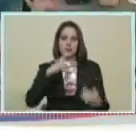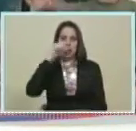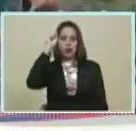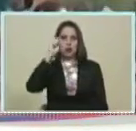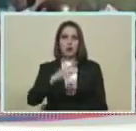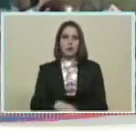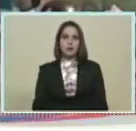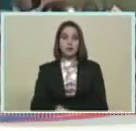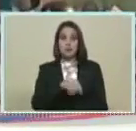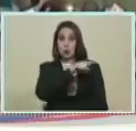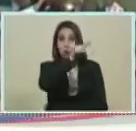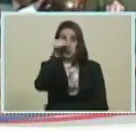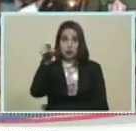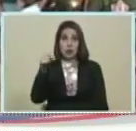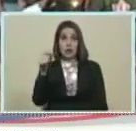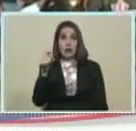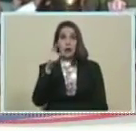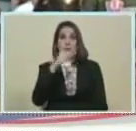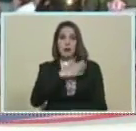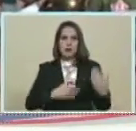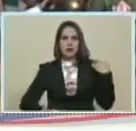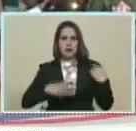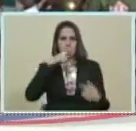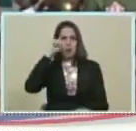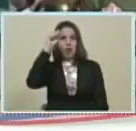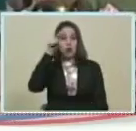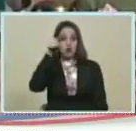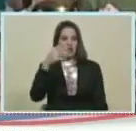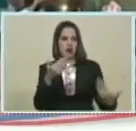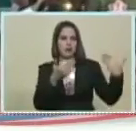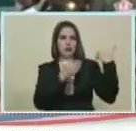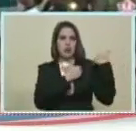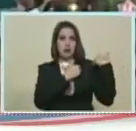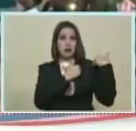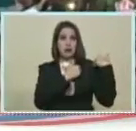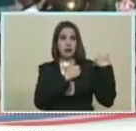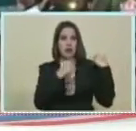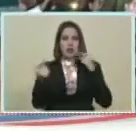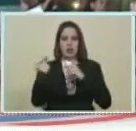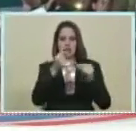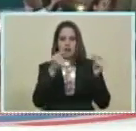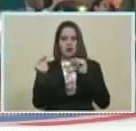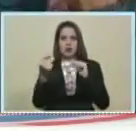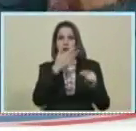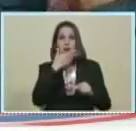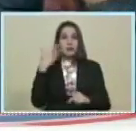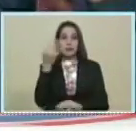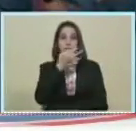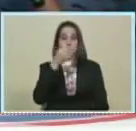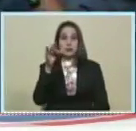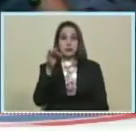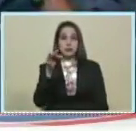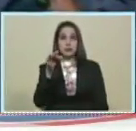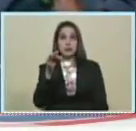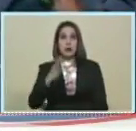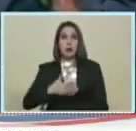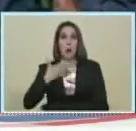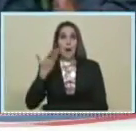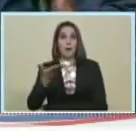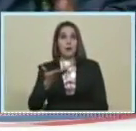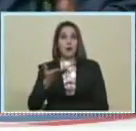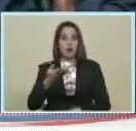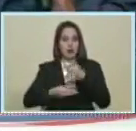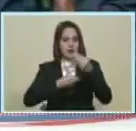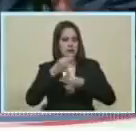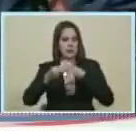Fue usted Quien propone Que en esa discusión Maravillosa De la constituyente Se